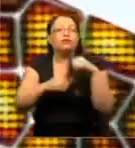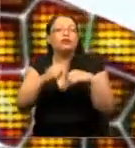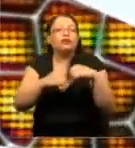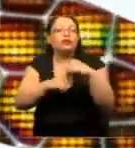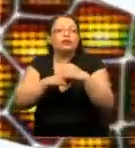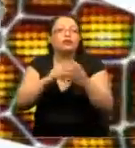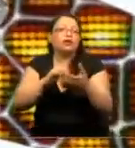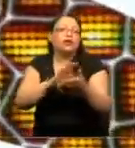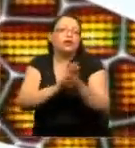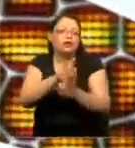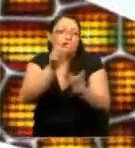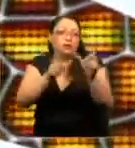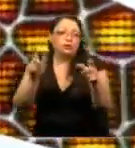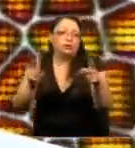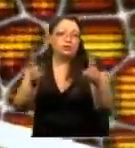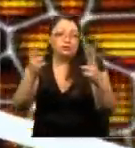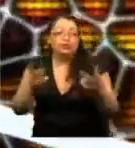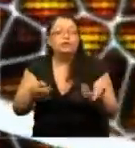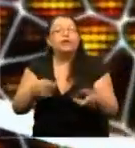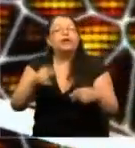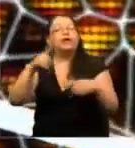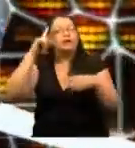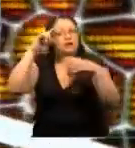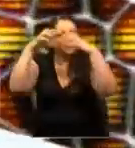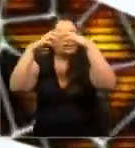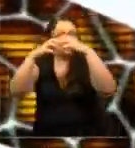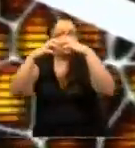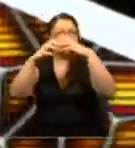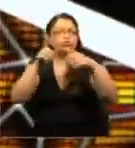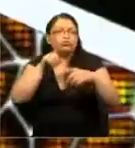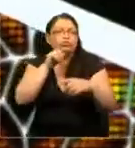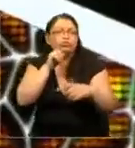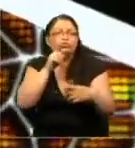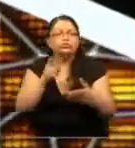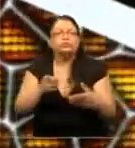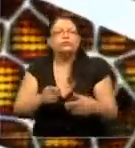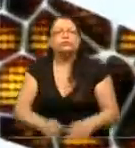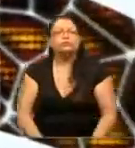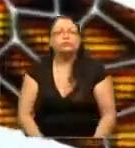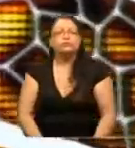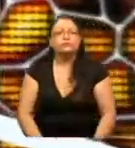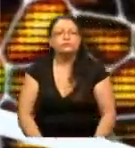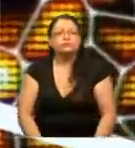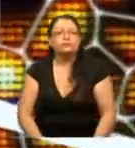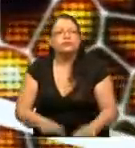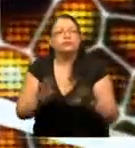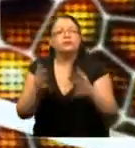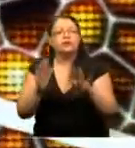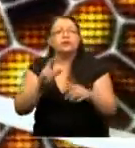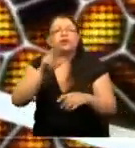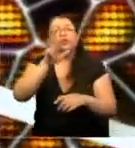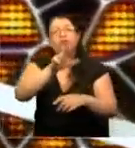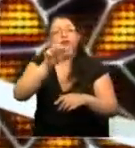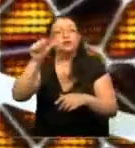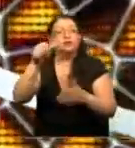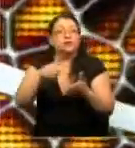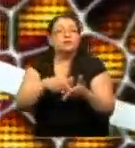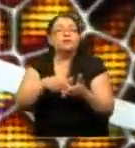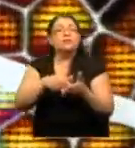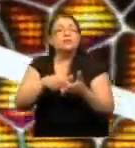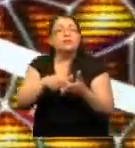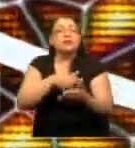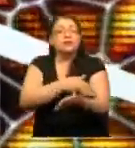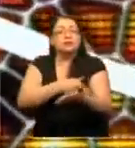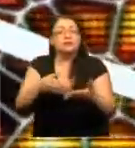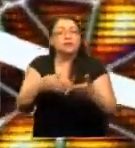los seres vivientes. En el caso del cerebro, tenemos un número aproximado de 86.000 millones de neuronas